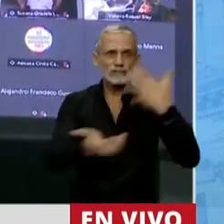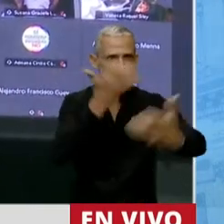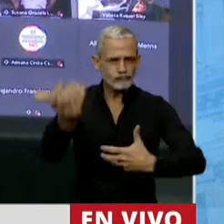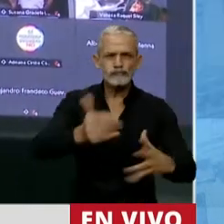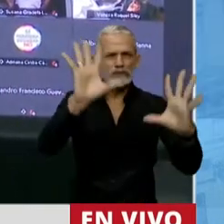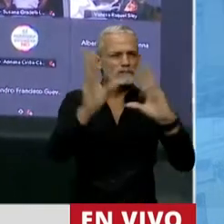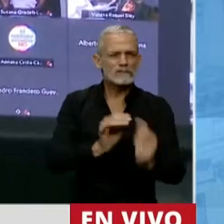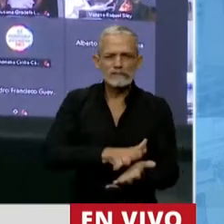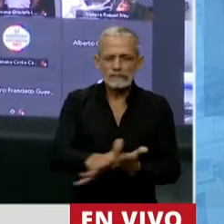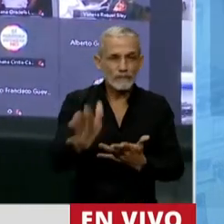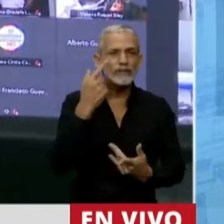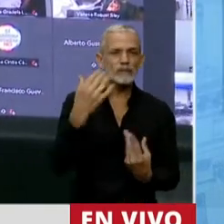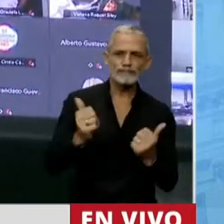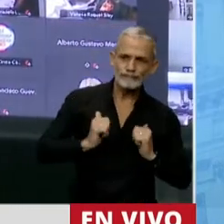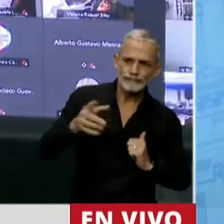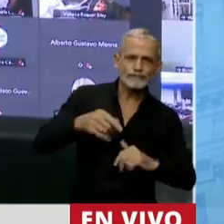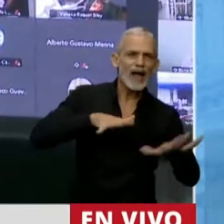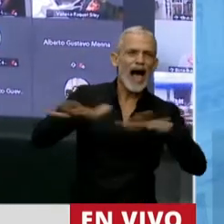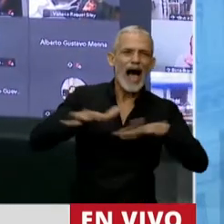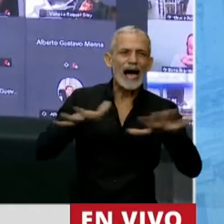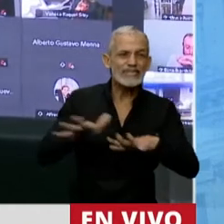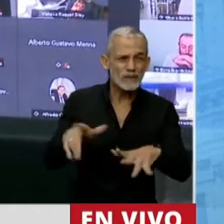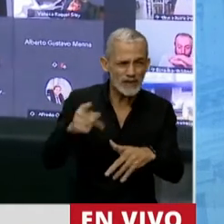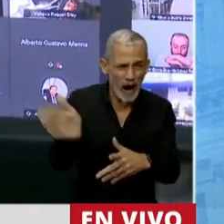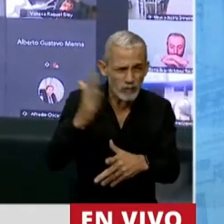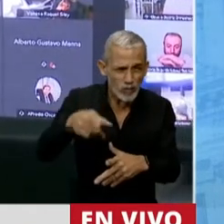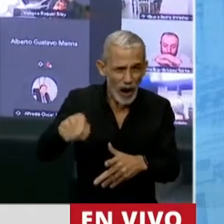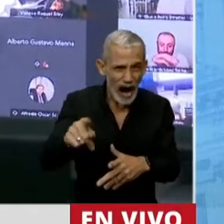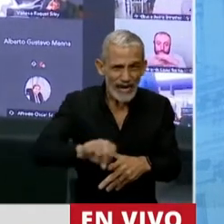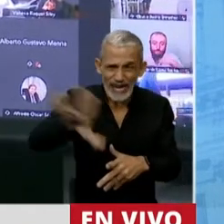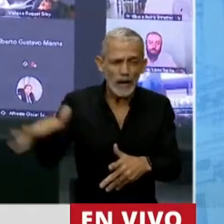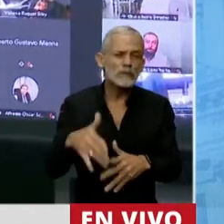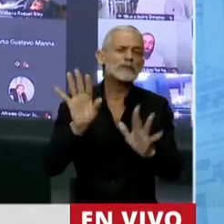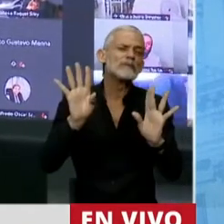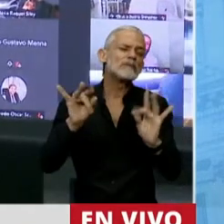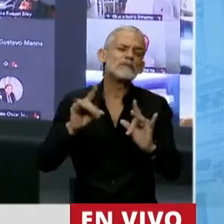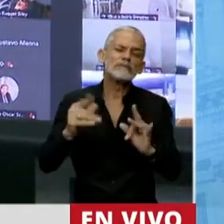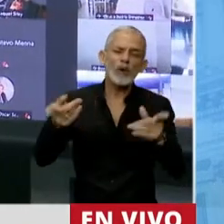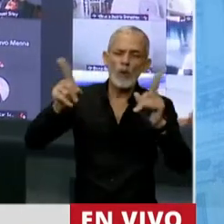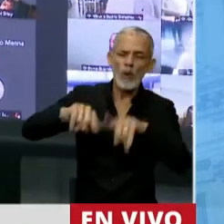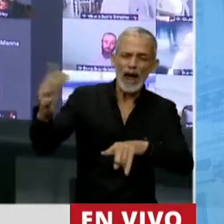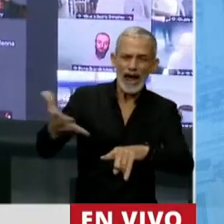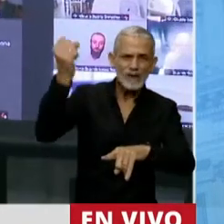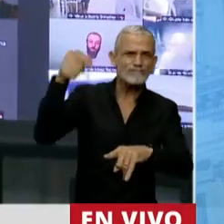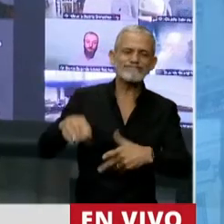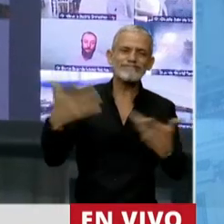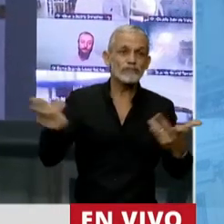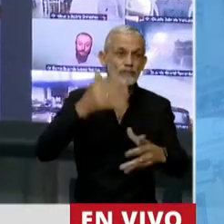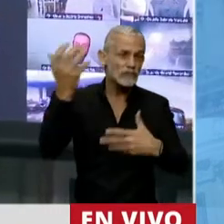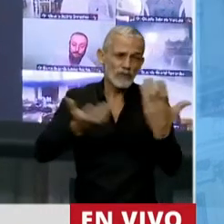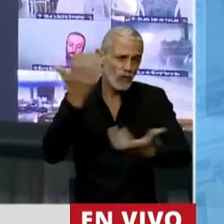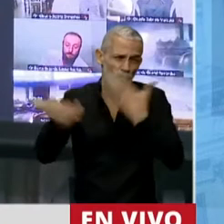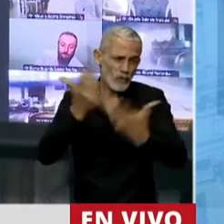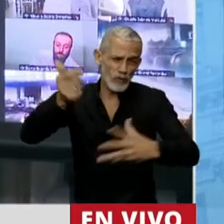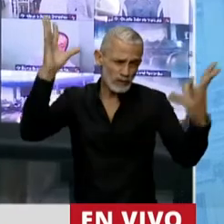ven que la actividad productiva será muy difícil para reactivarla. Porque el fuego arrasó